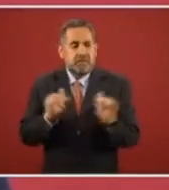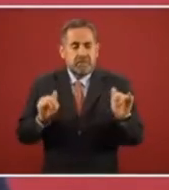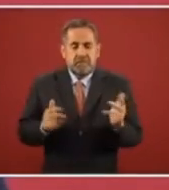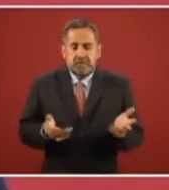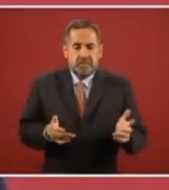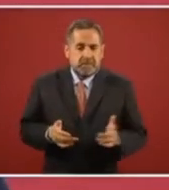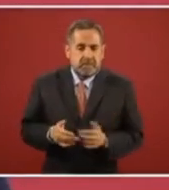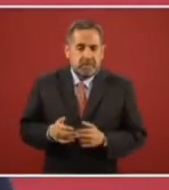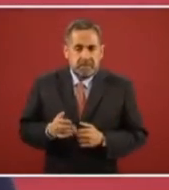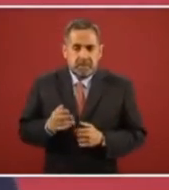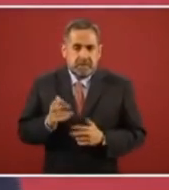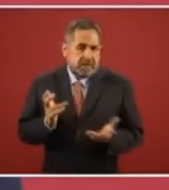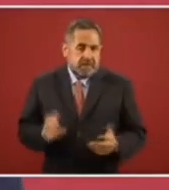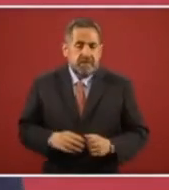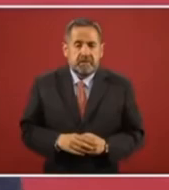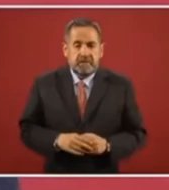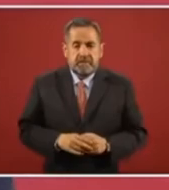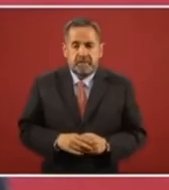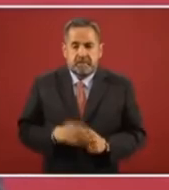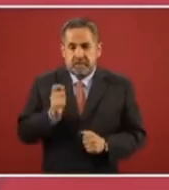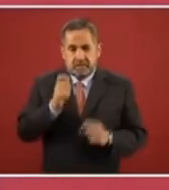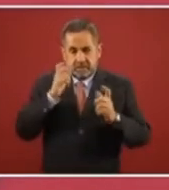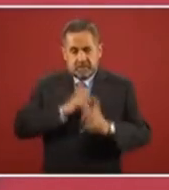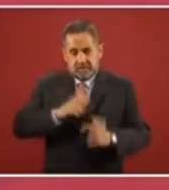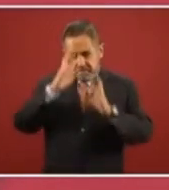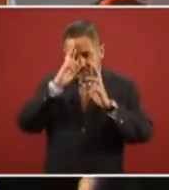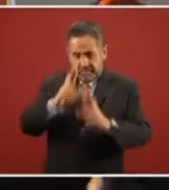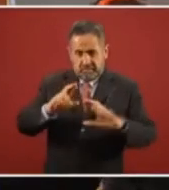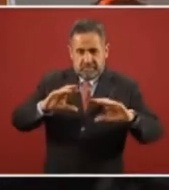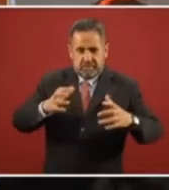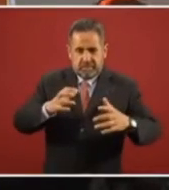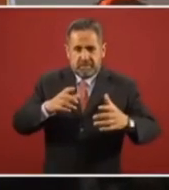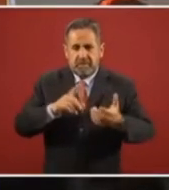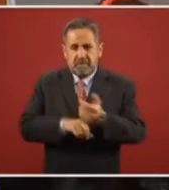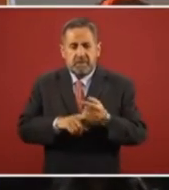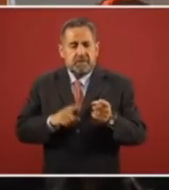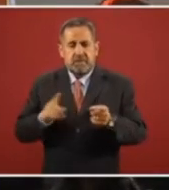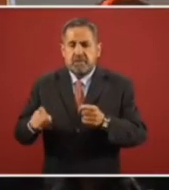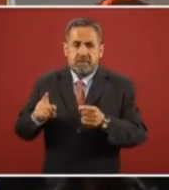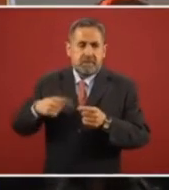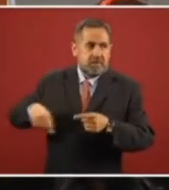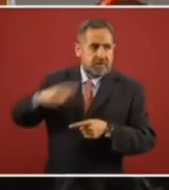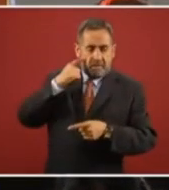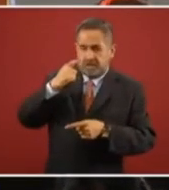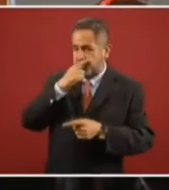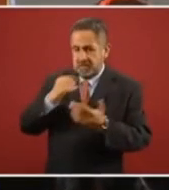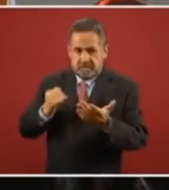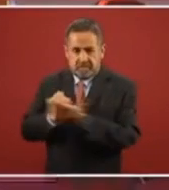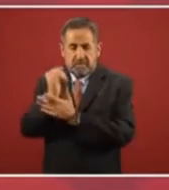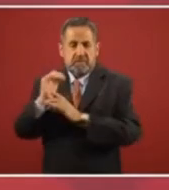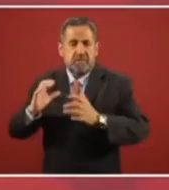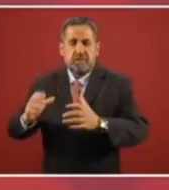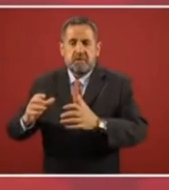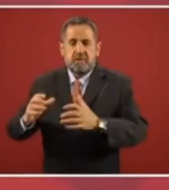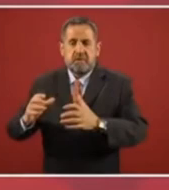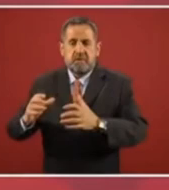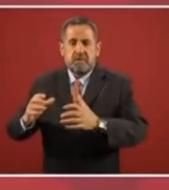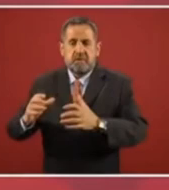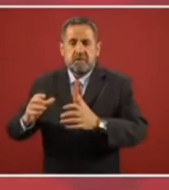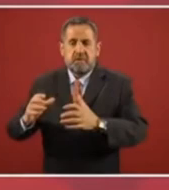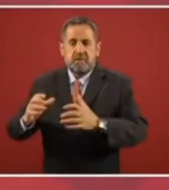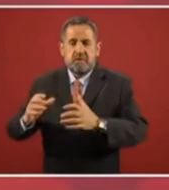de no intervención a la decisión que toman las naciones